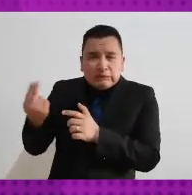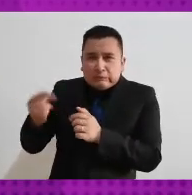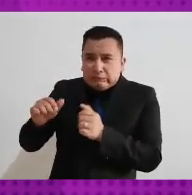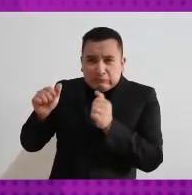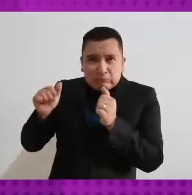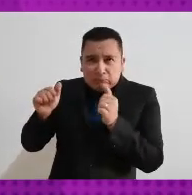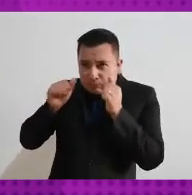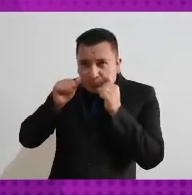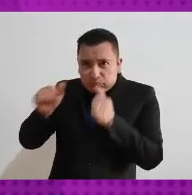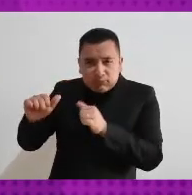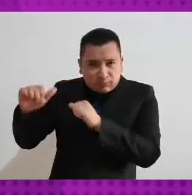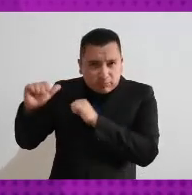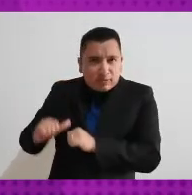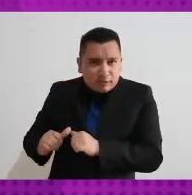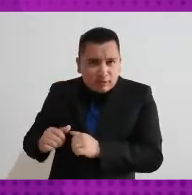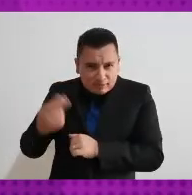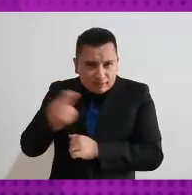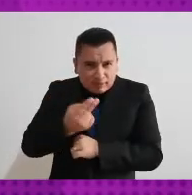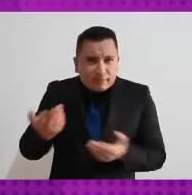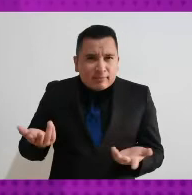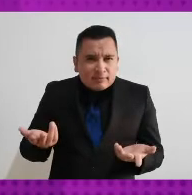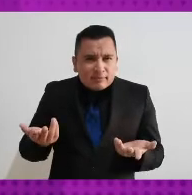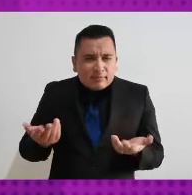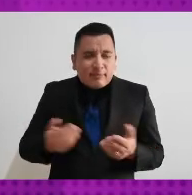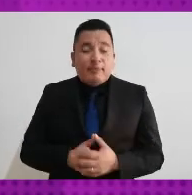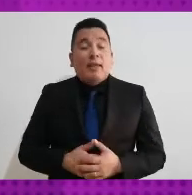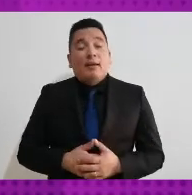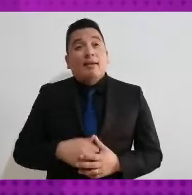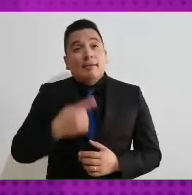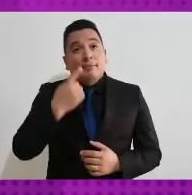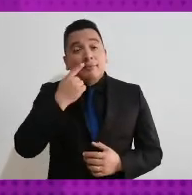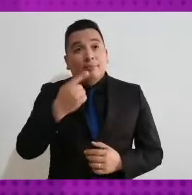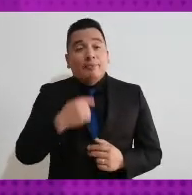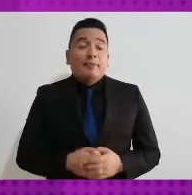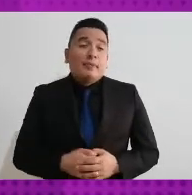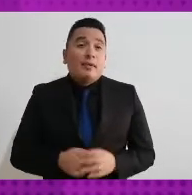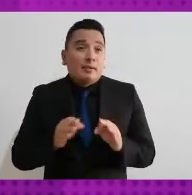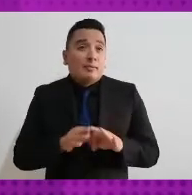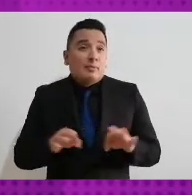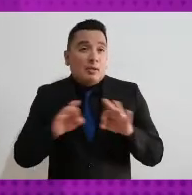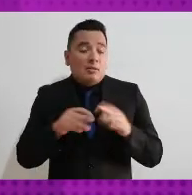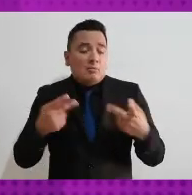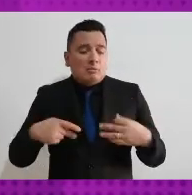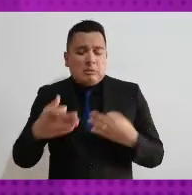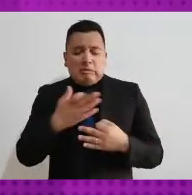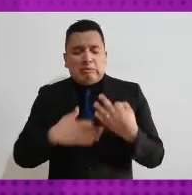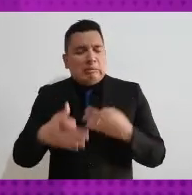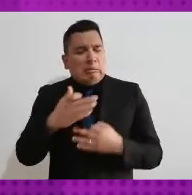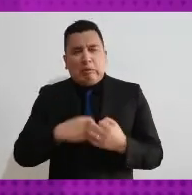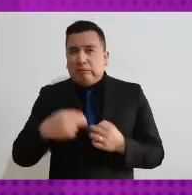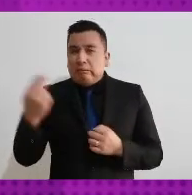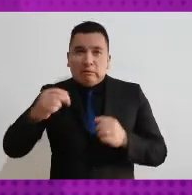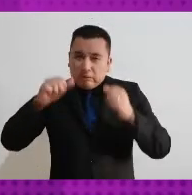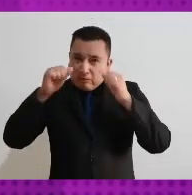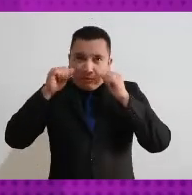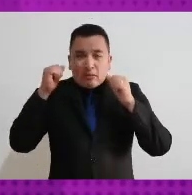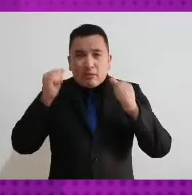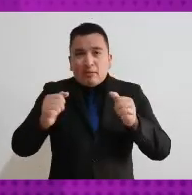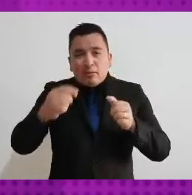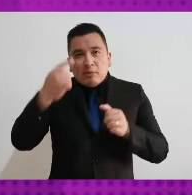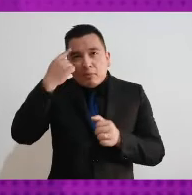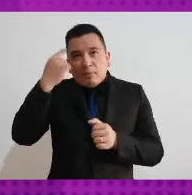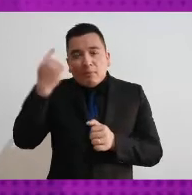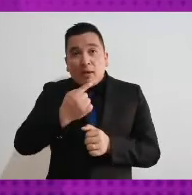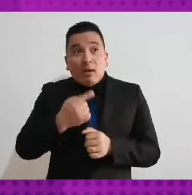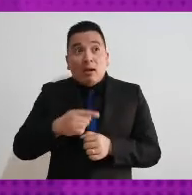A ver es necesario escuchar y tomar en cuenta la voz y las opiniones de todas las personas para construir en conjunto un proyecto de